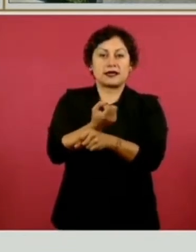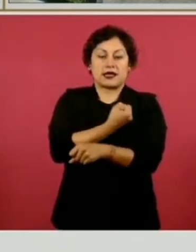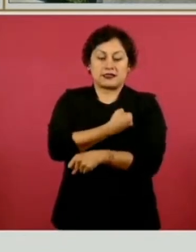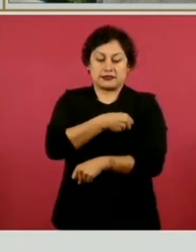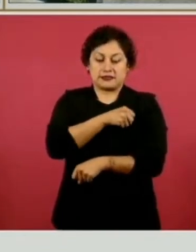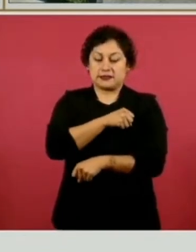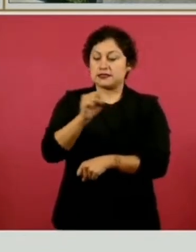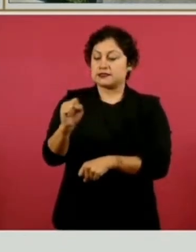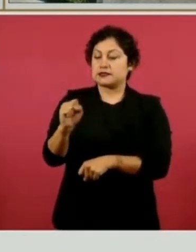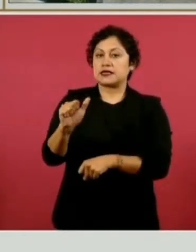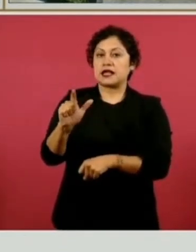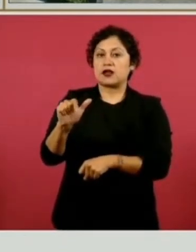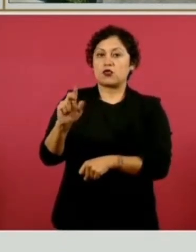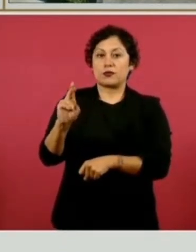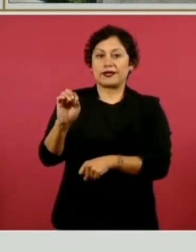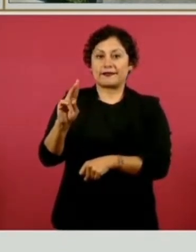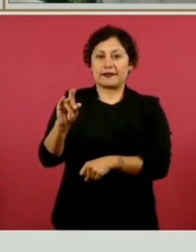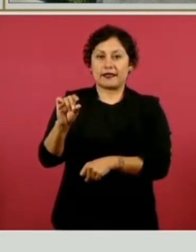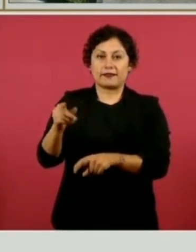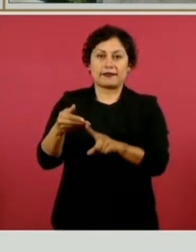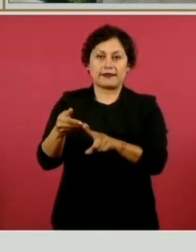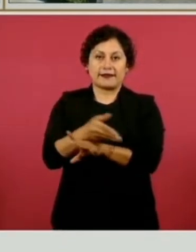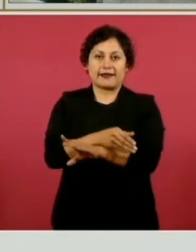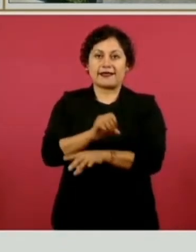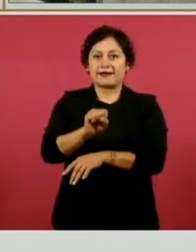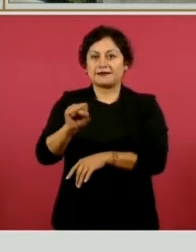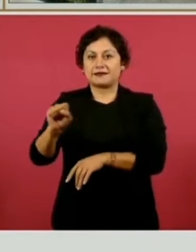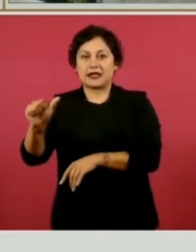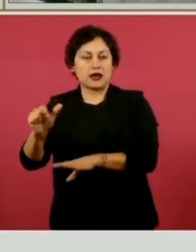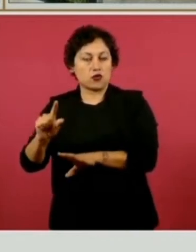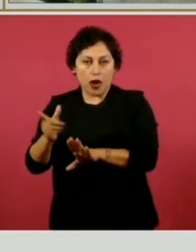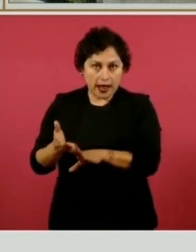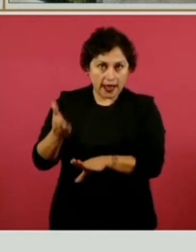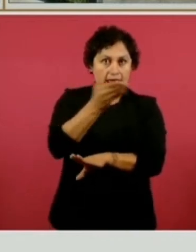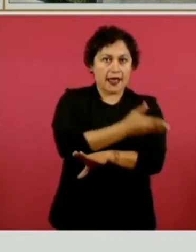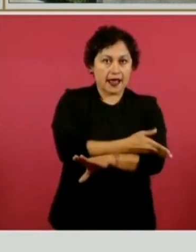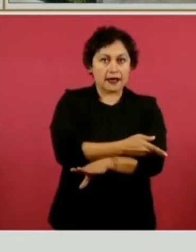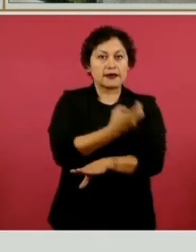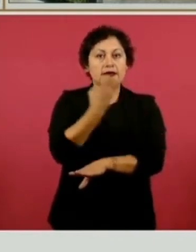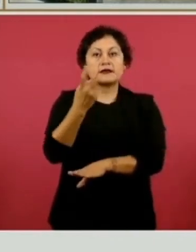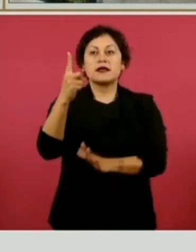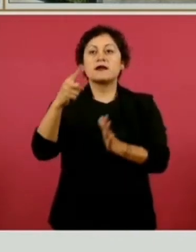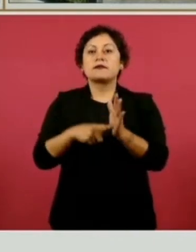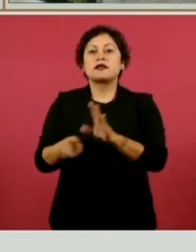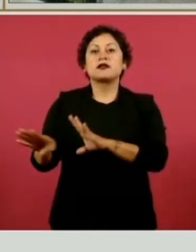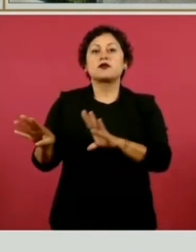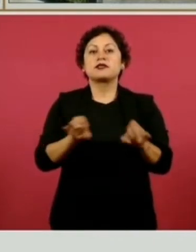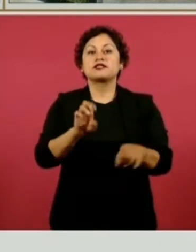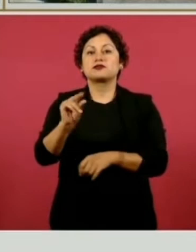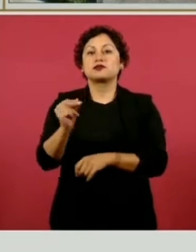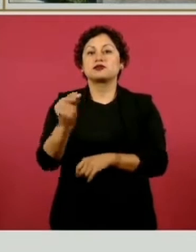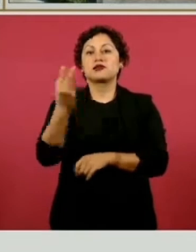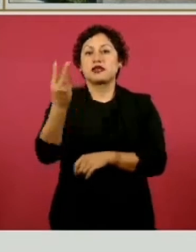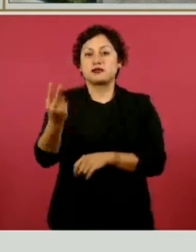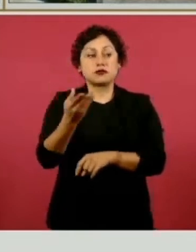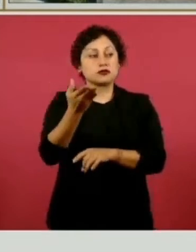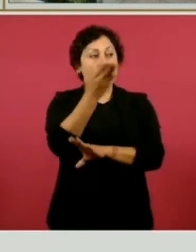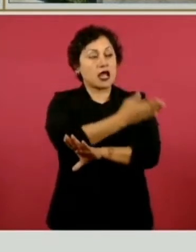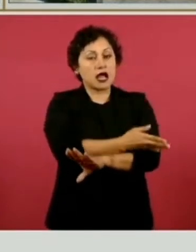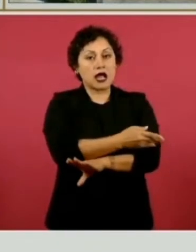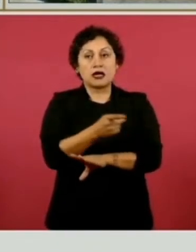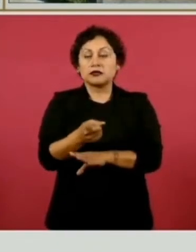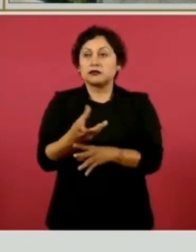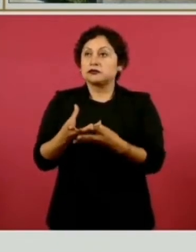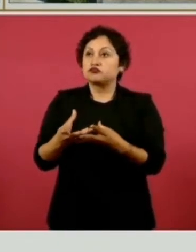una institución previa a la Secretaría de Salud Federal que desapareció en 1982, pero ahí seguía el rótulo seguramente porque no se había hecho